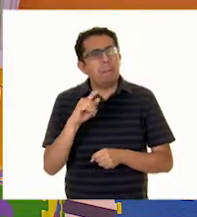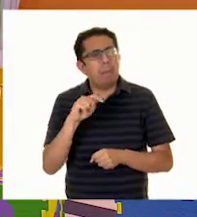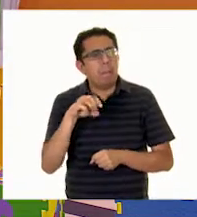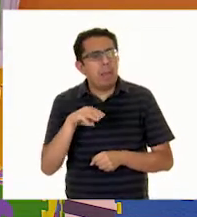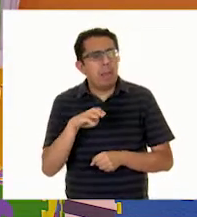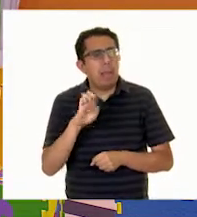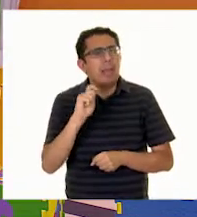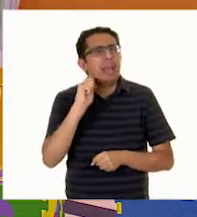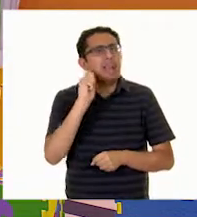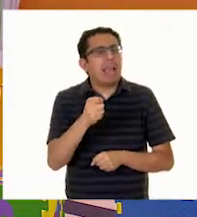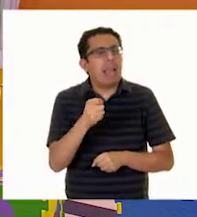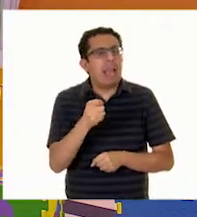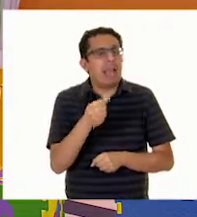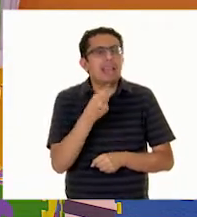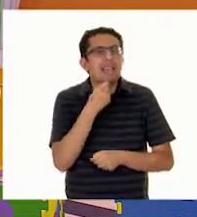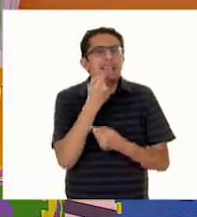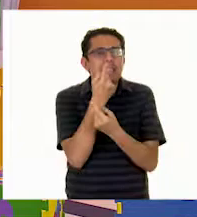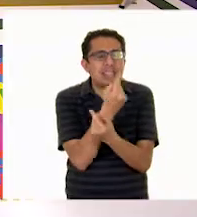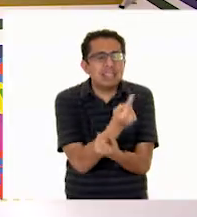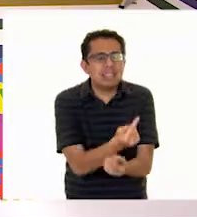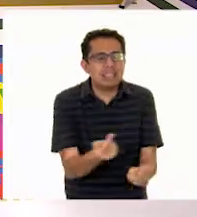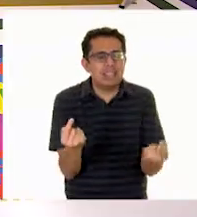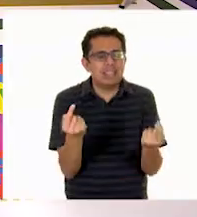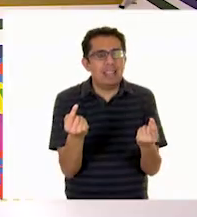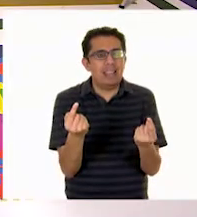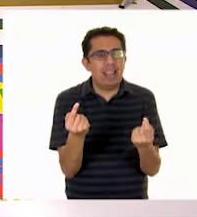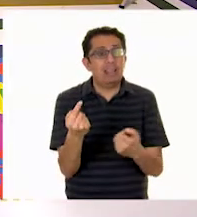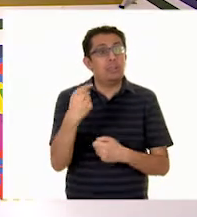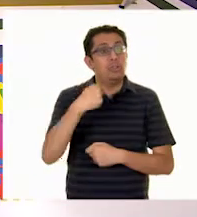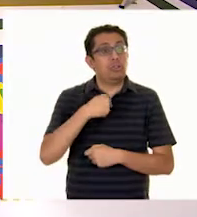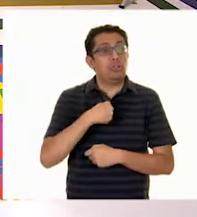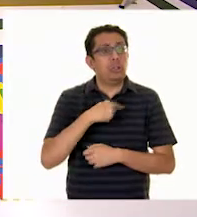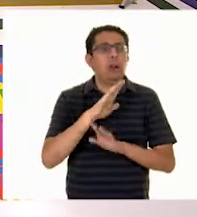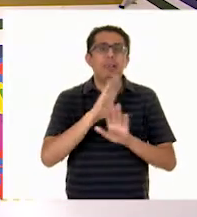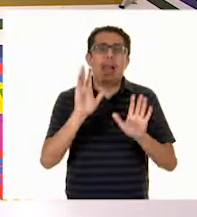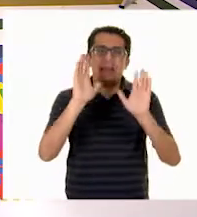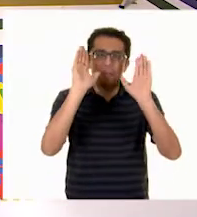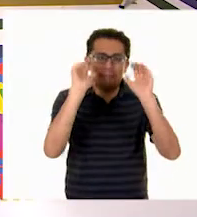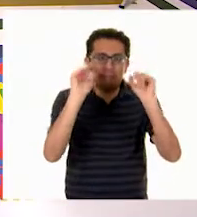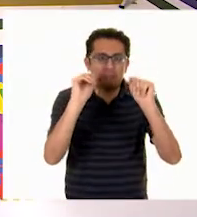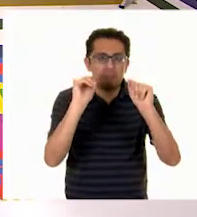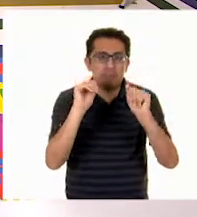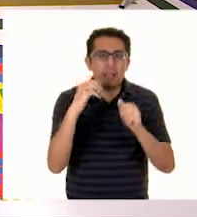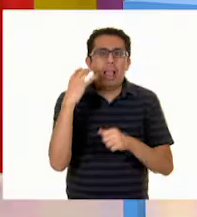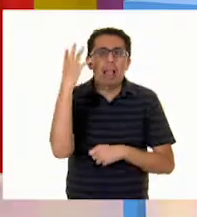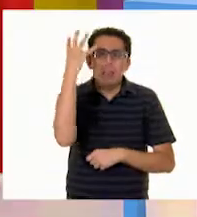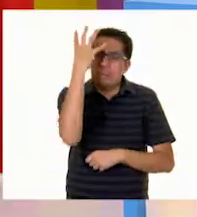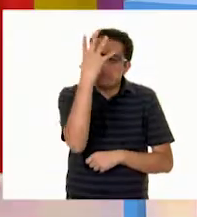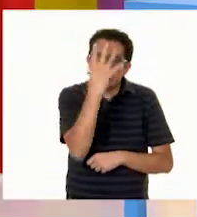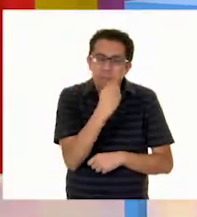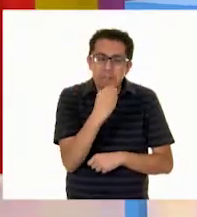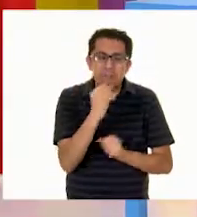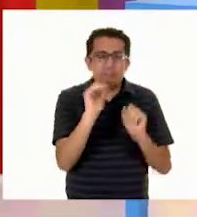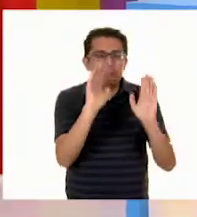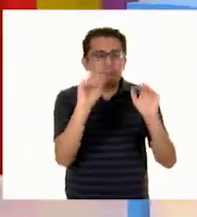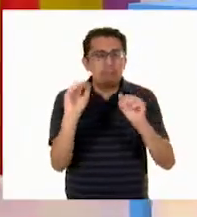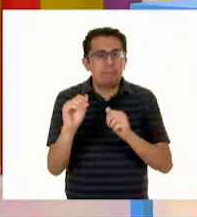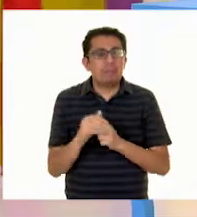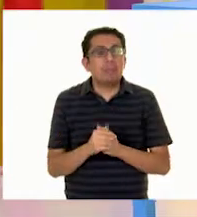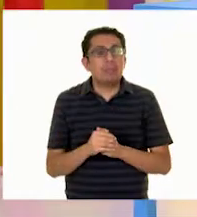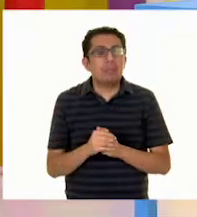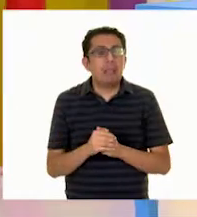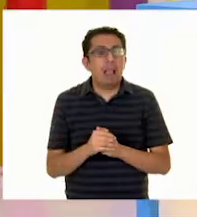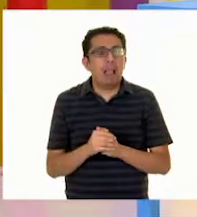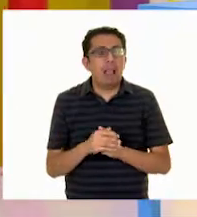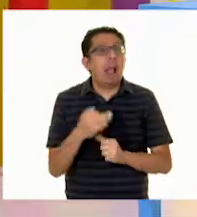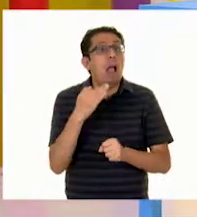Niñez Guau Sí Y entonces Pues yo Con eso me despido El día de hoy Pues qué bonita forma Maestra De despedirte Y